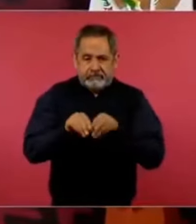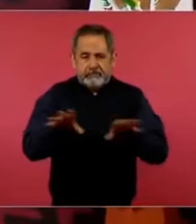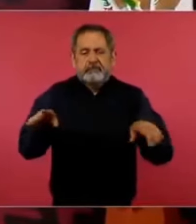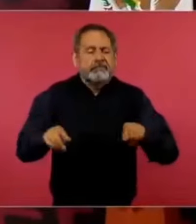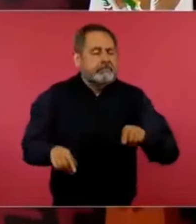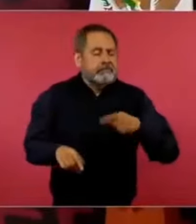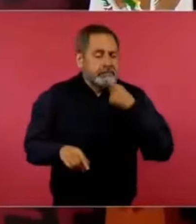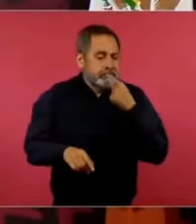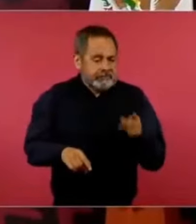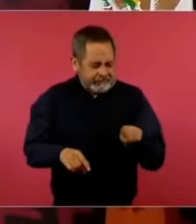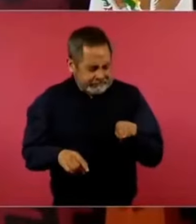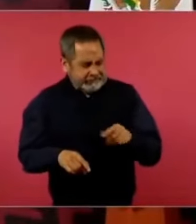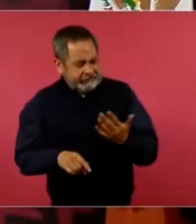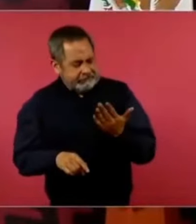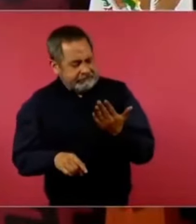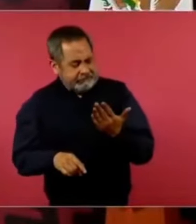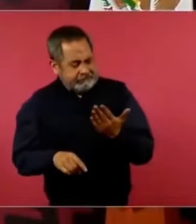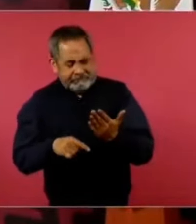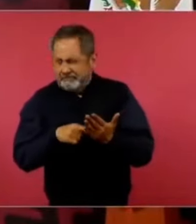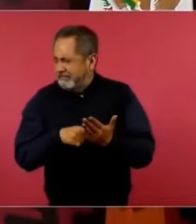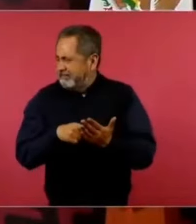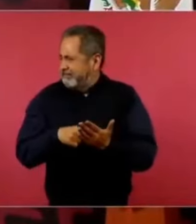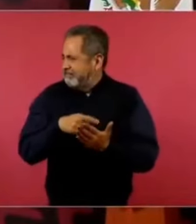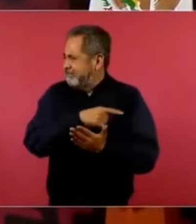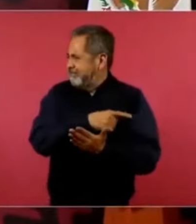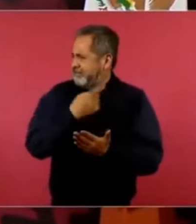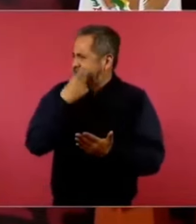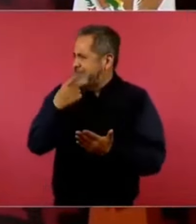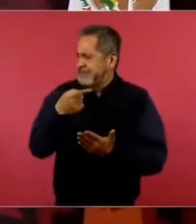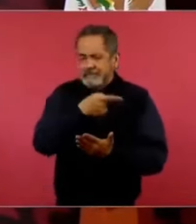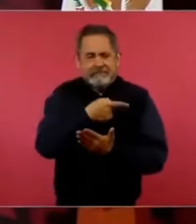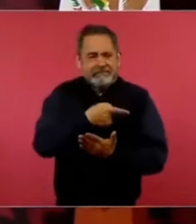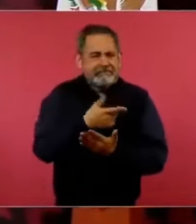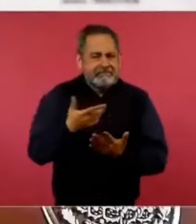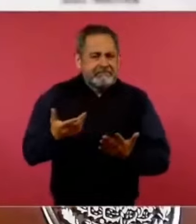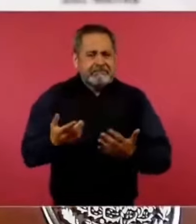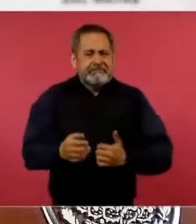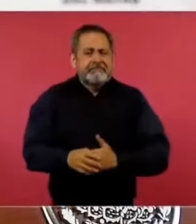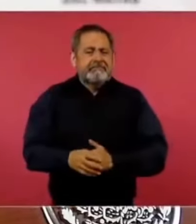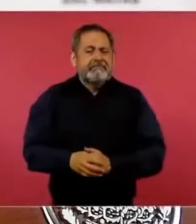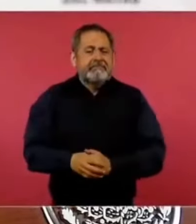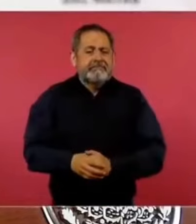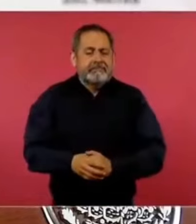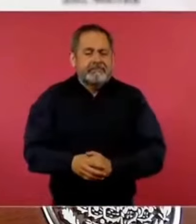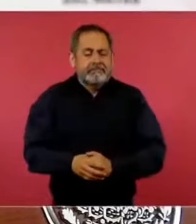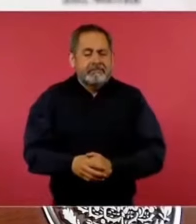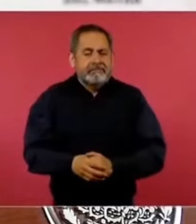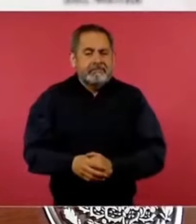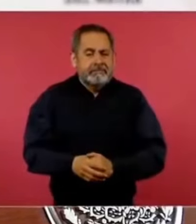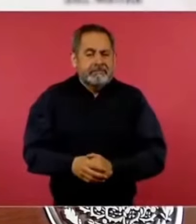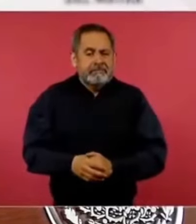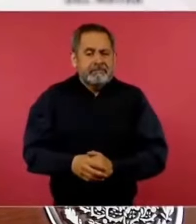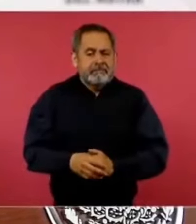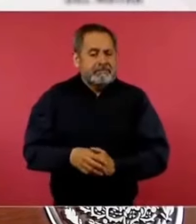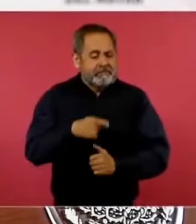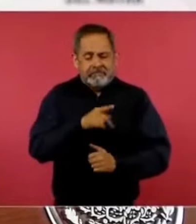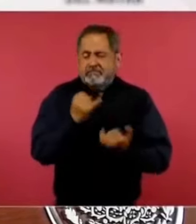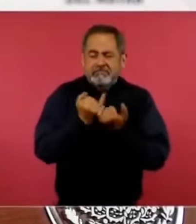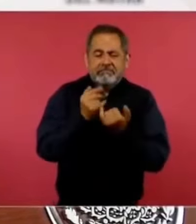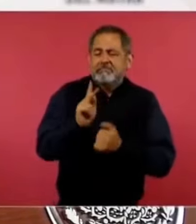que la inflación en Argentina